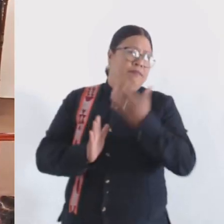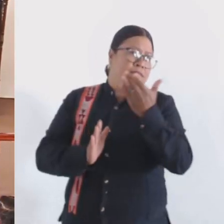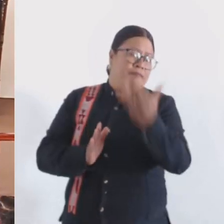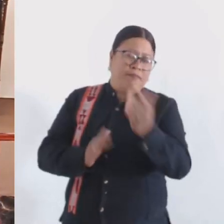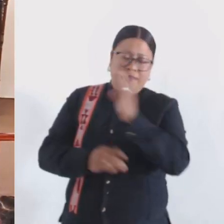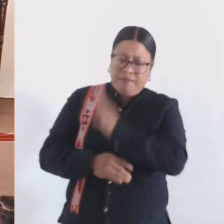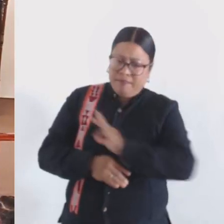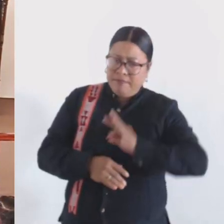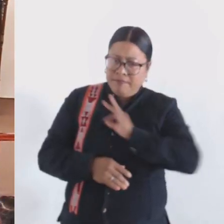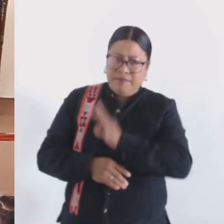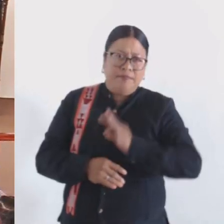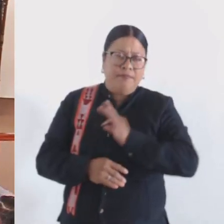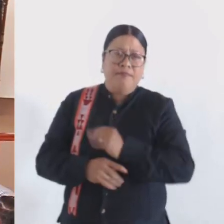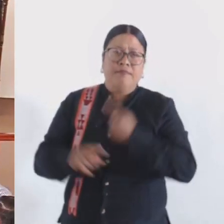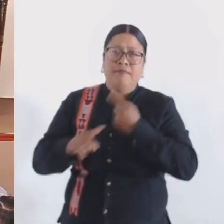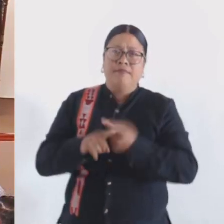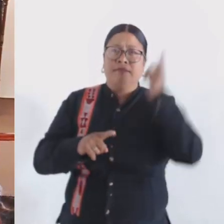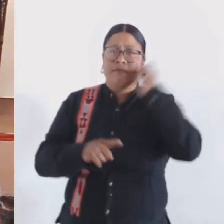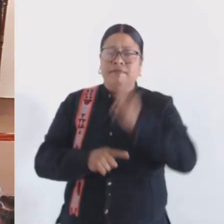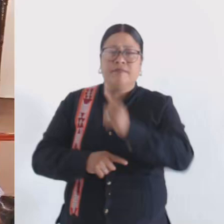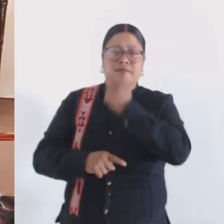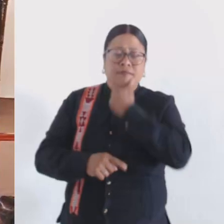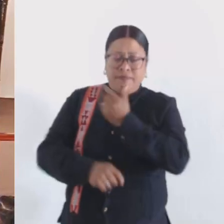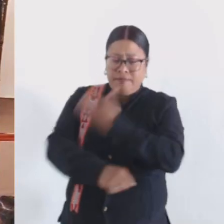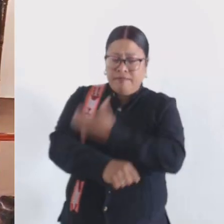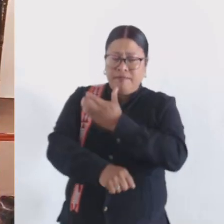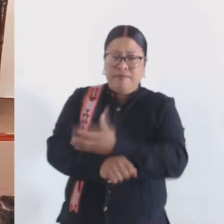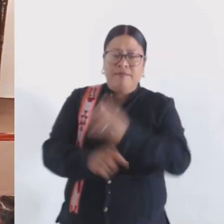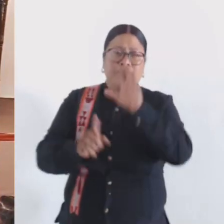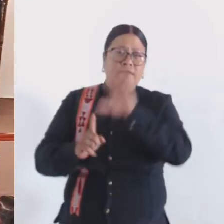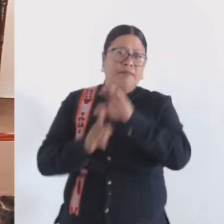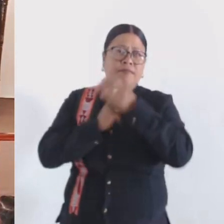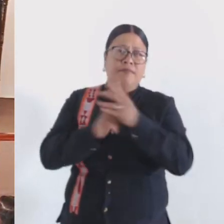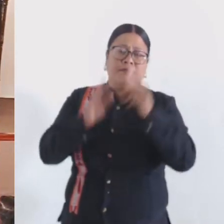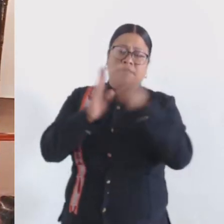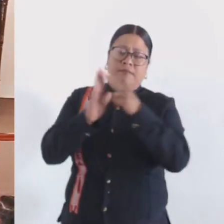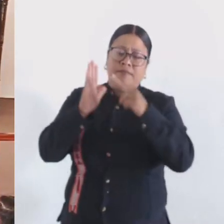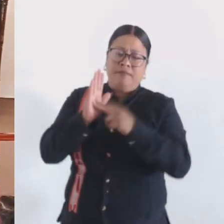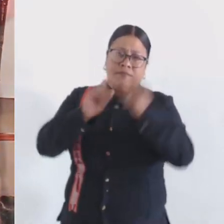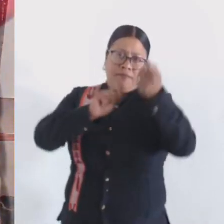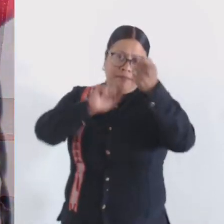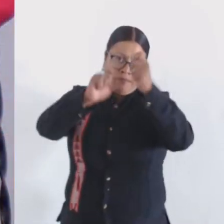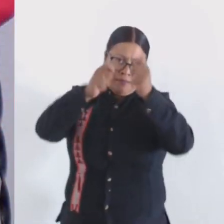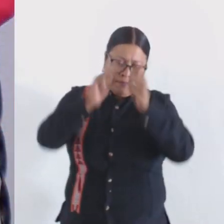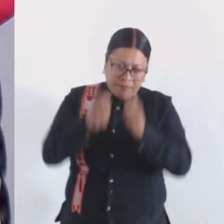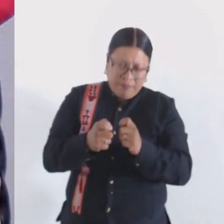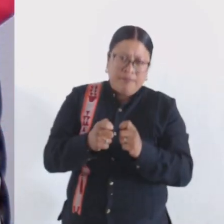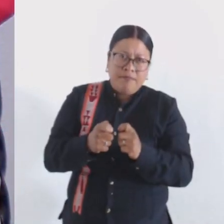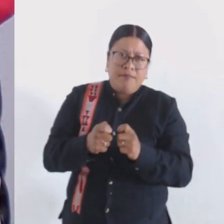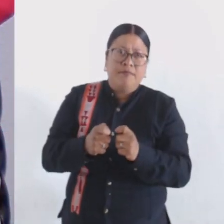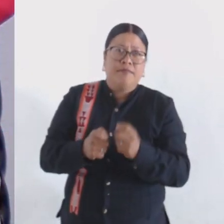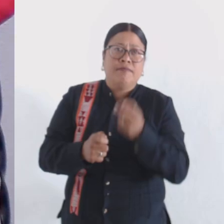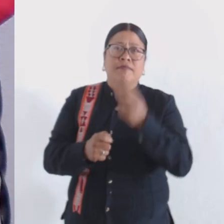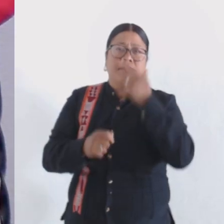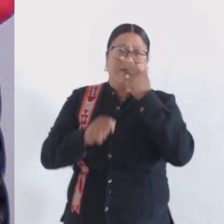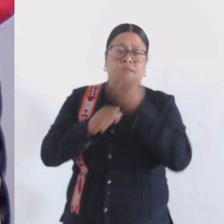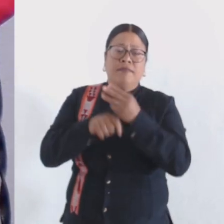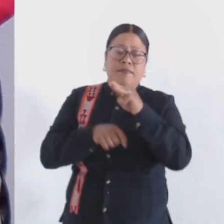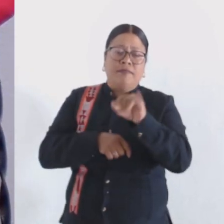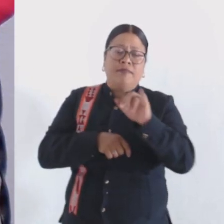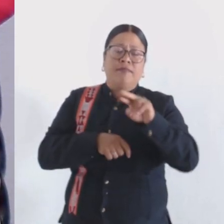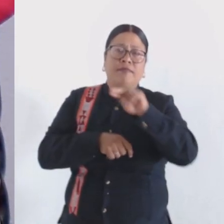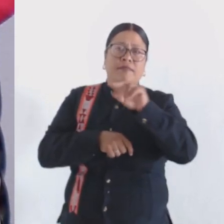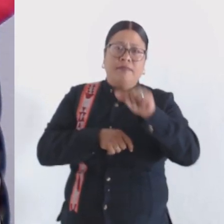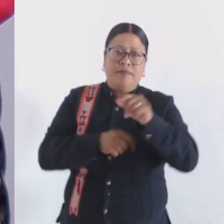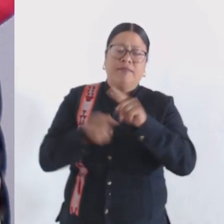felicitar a las y los compañeros de la Comisión de Normatividad, tanto la regidora Mirna como el regidor